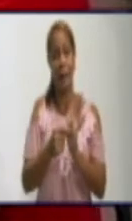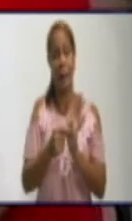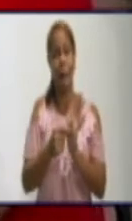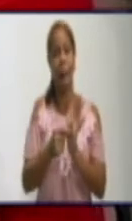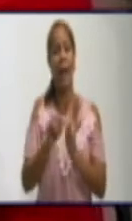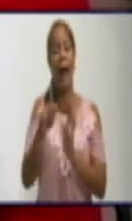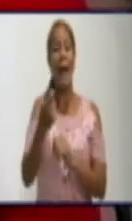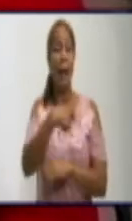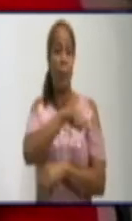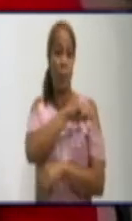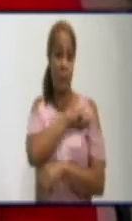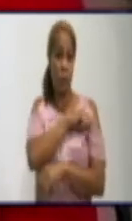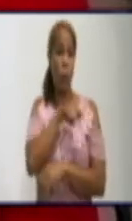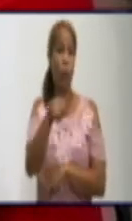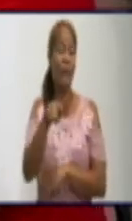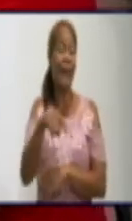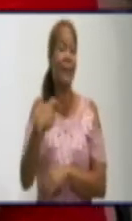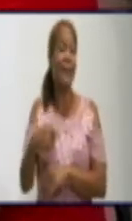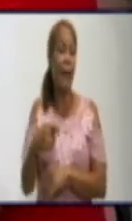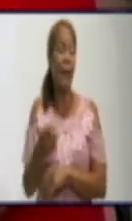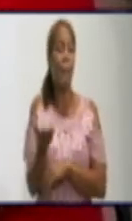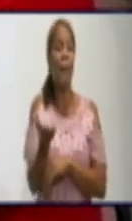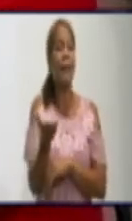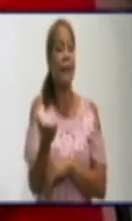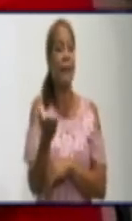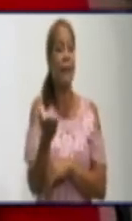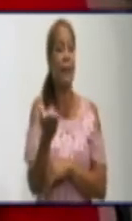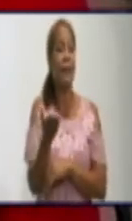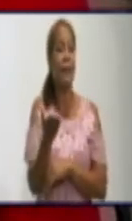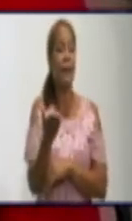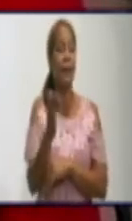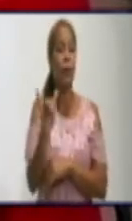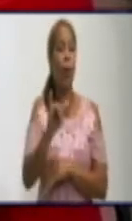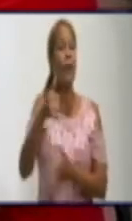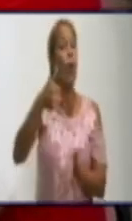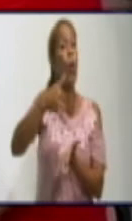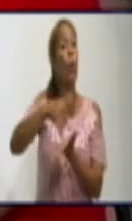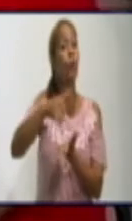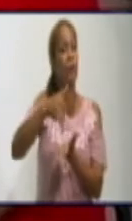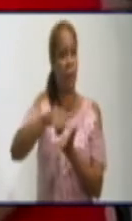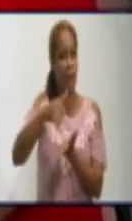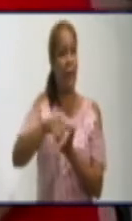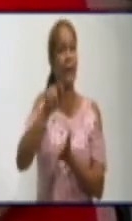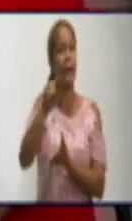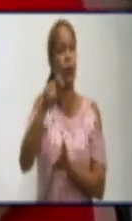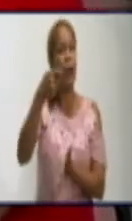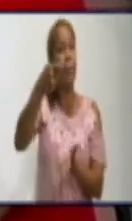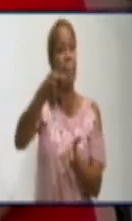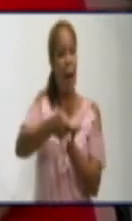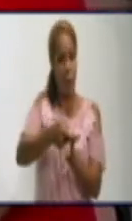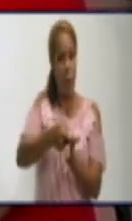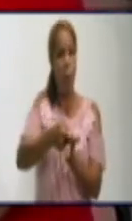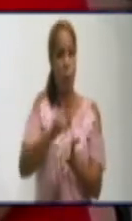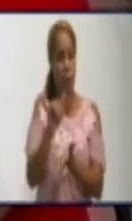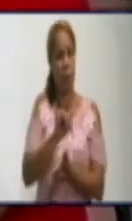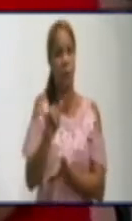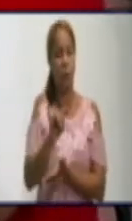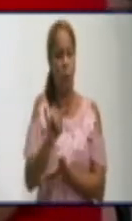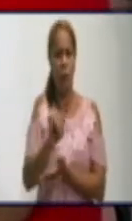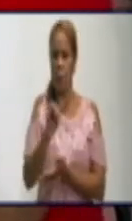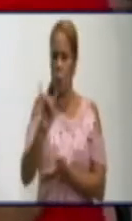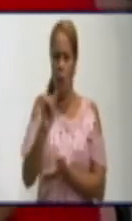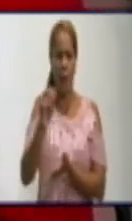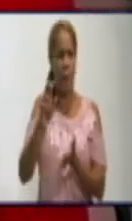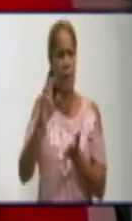abasto, usted le deja un comprobante de que usted pagó. Usted pagó ese servicio, ese comprobante, al igual que el comprobante de la empresa